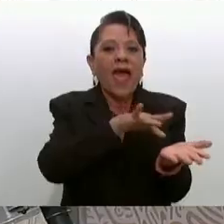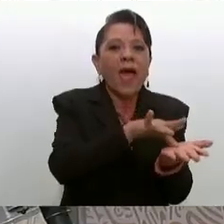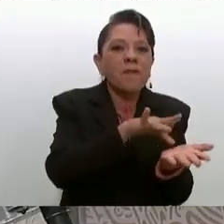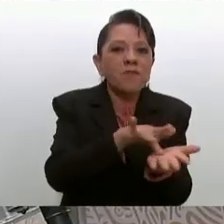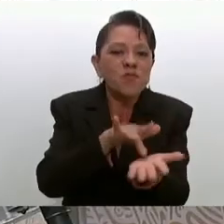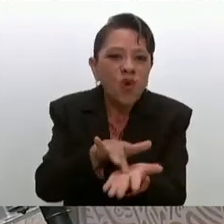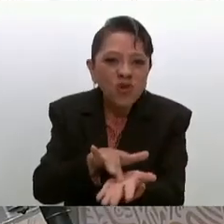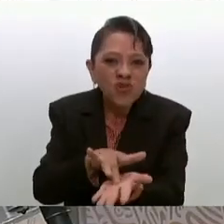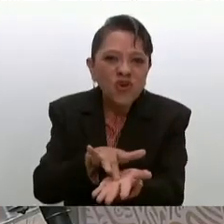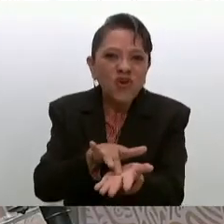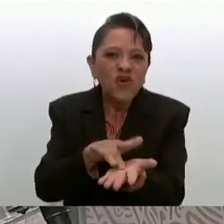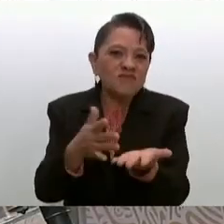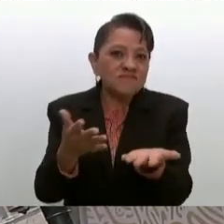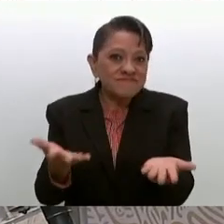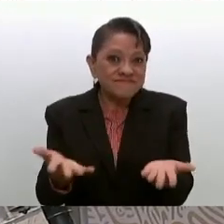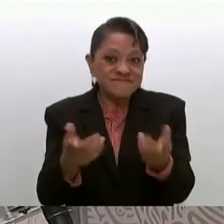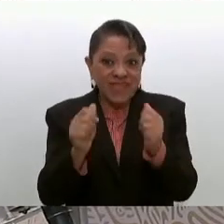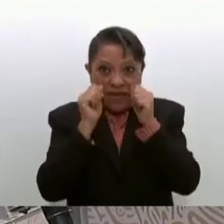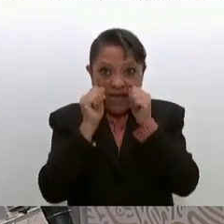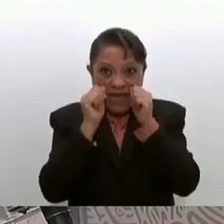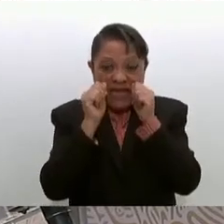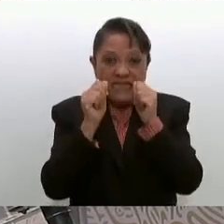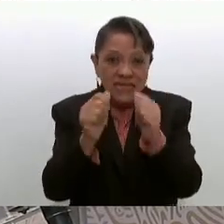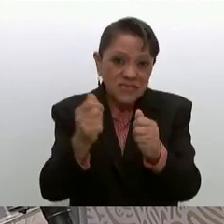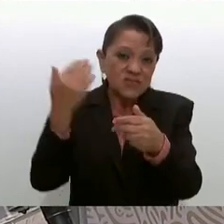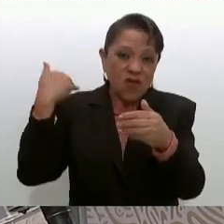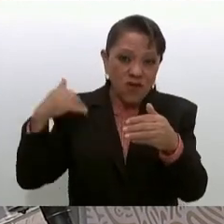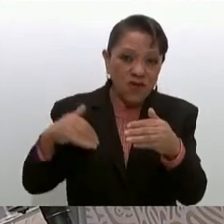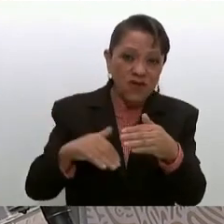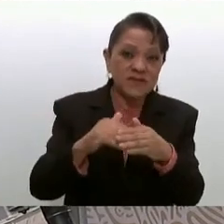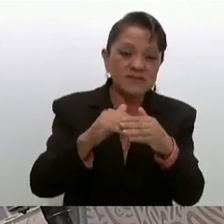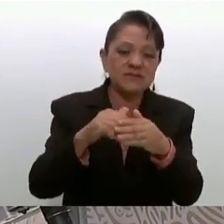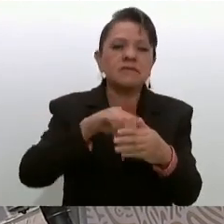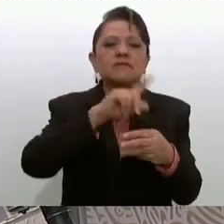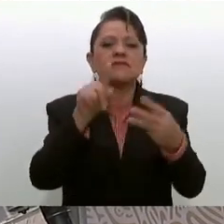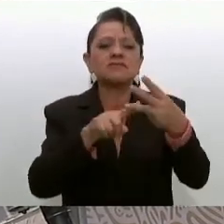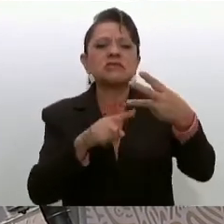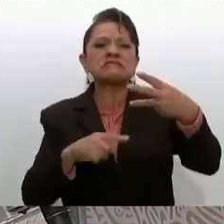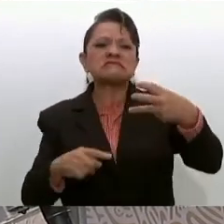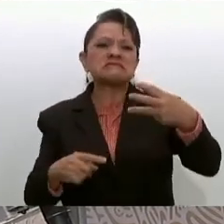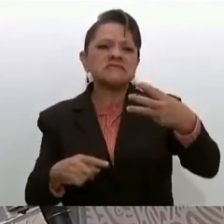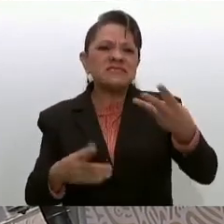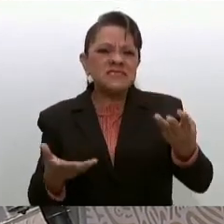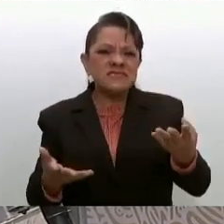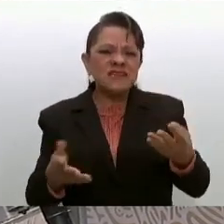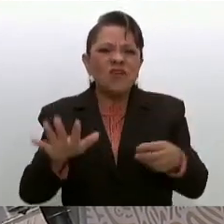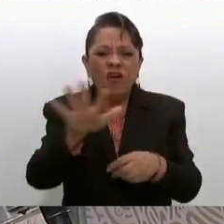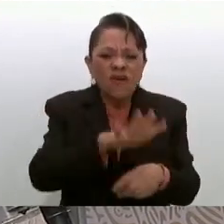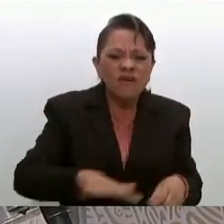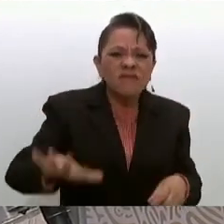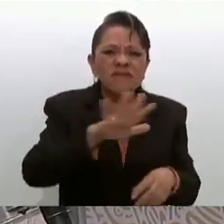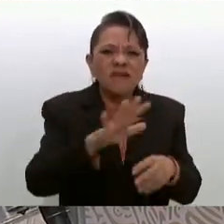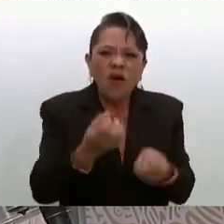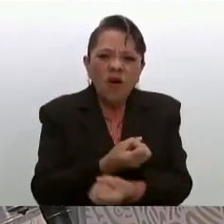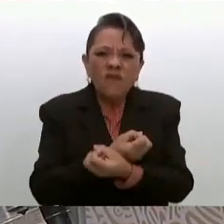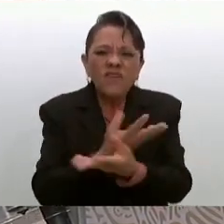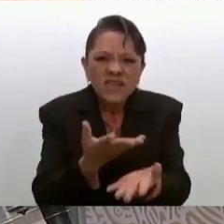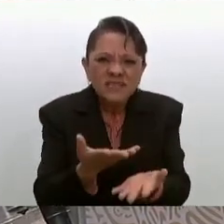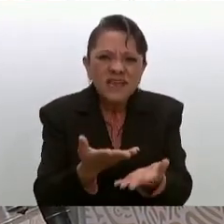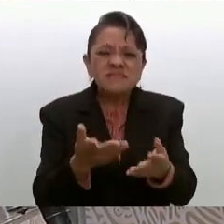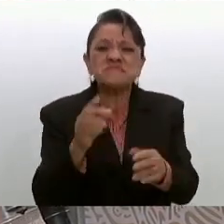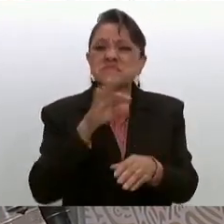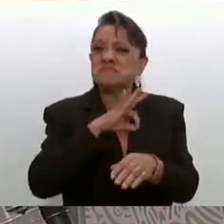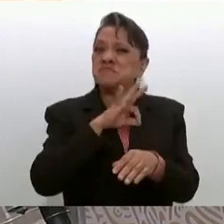a espacios que daban la atención. Y en tercer lugar, la cobertura que se ofrecía era muy limitada, había un